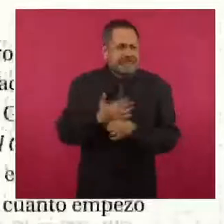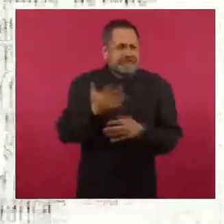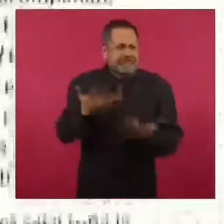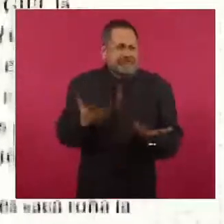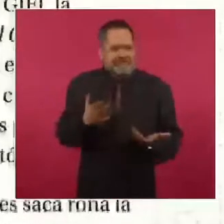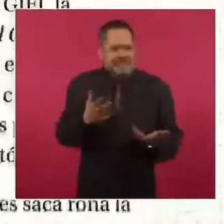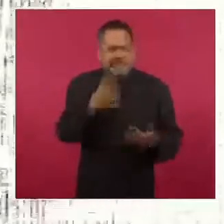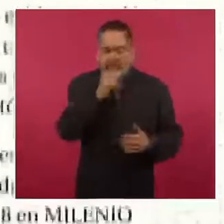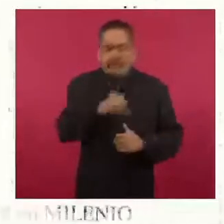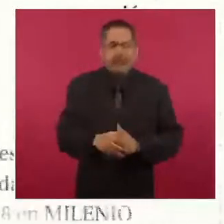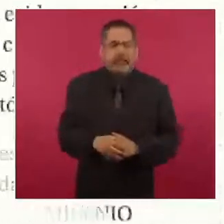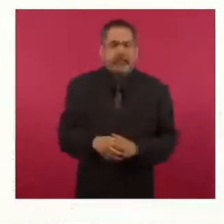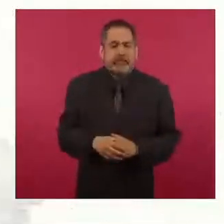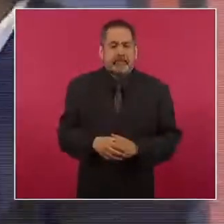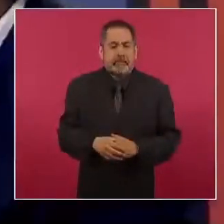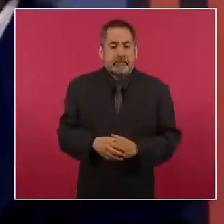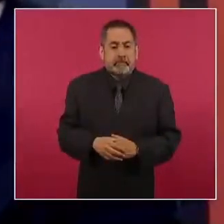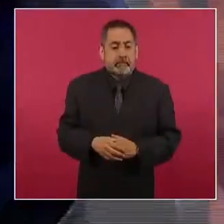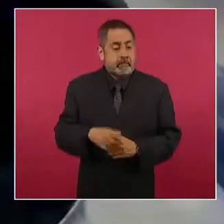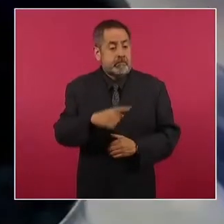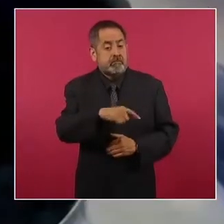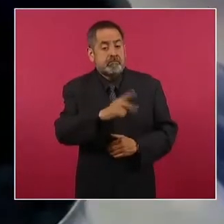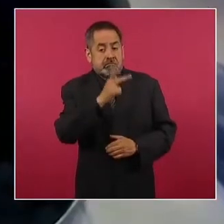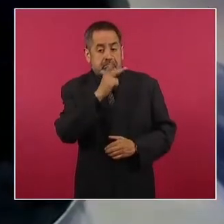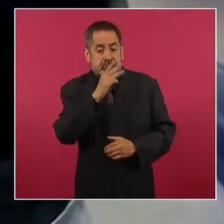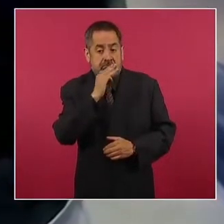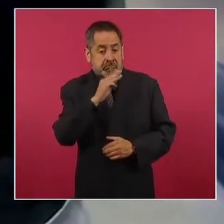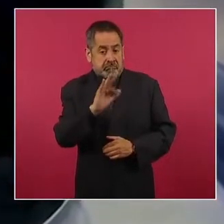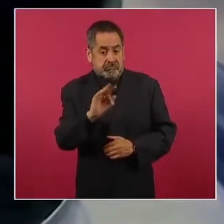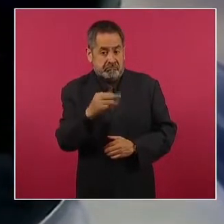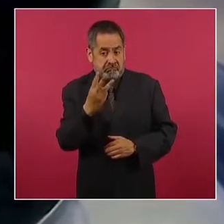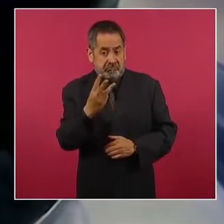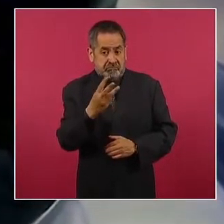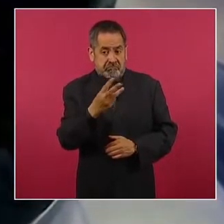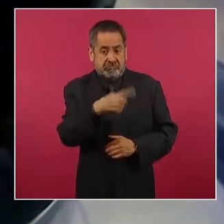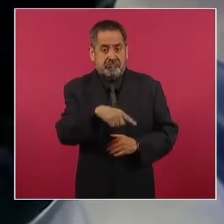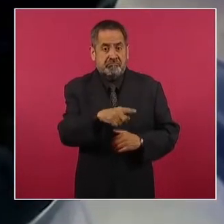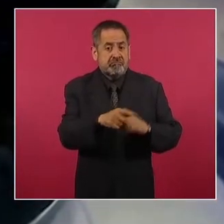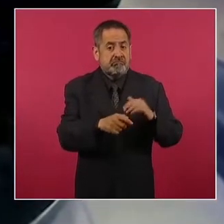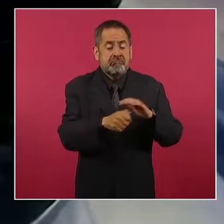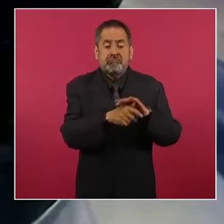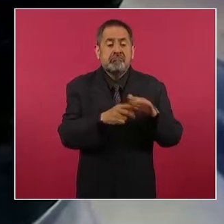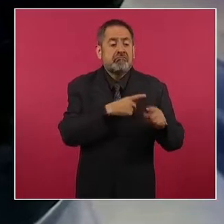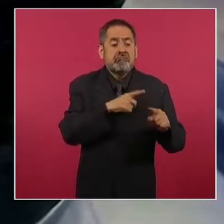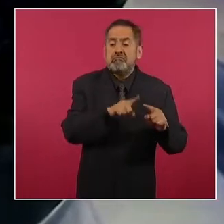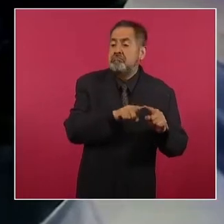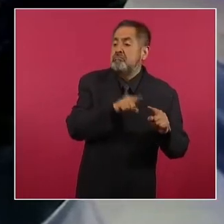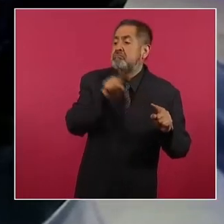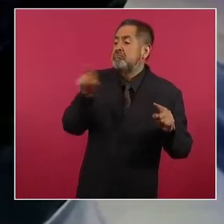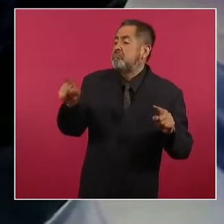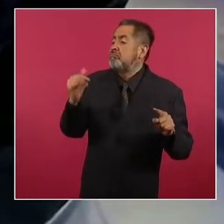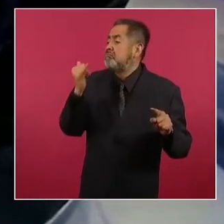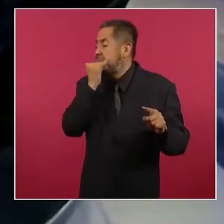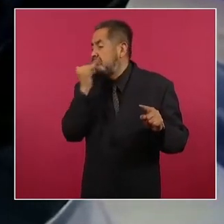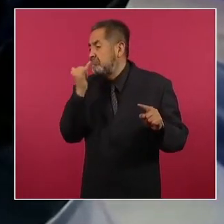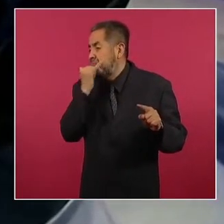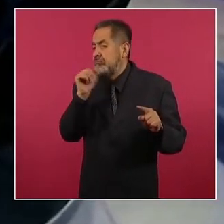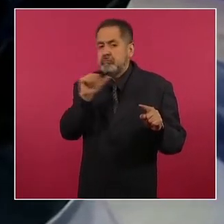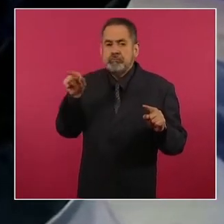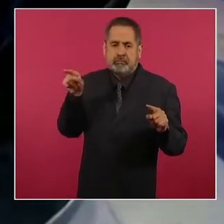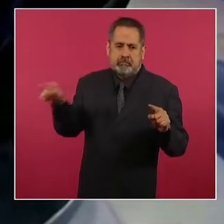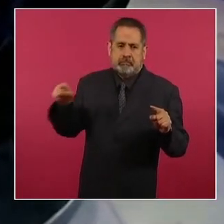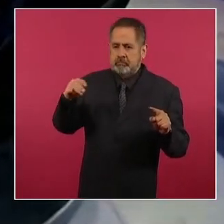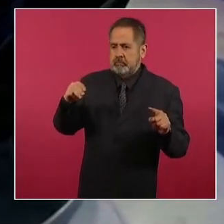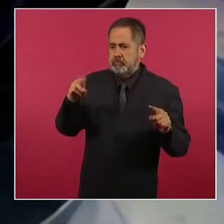Los padres de los 43, de quienes yo ya escribí, debían irle a pedir perdón por las